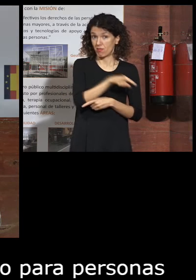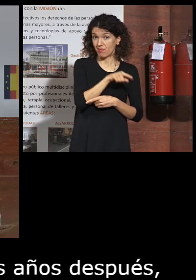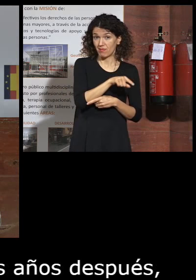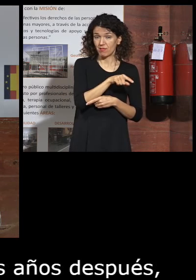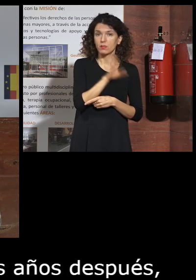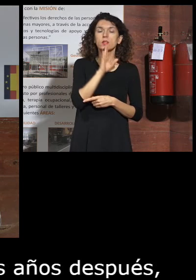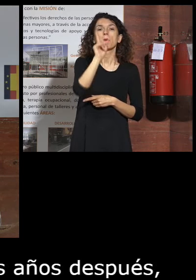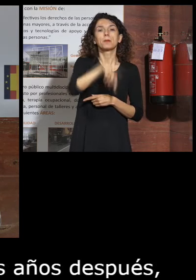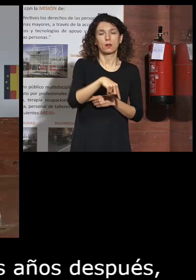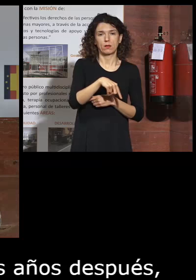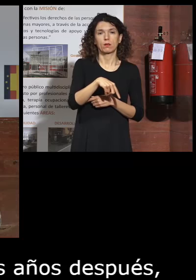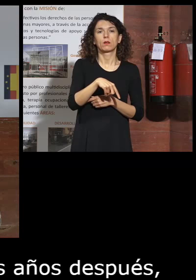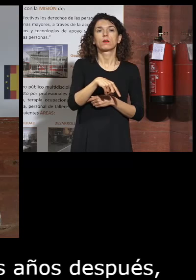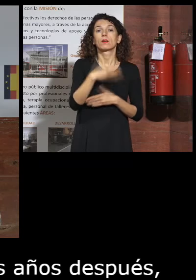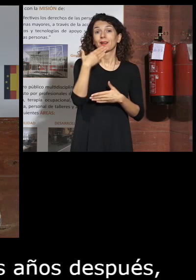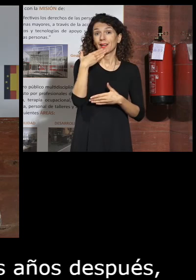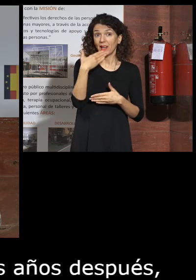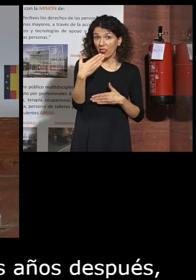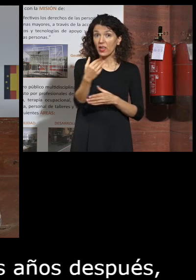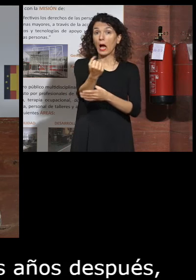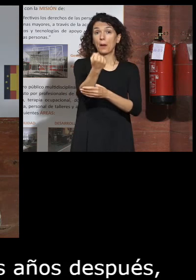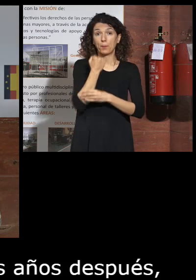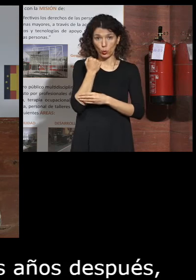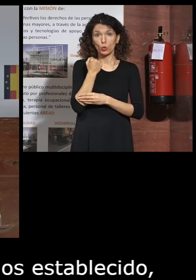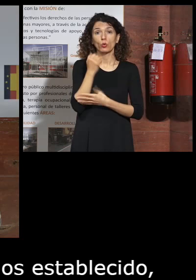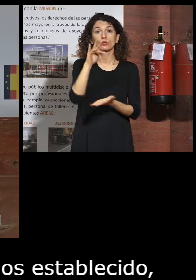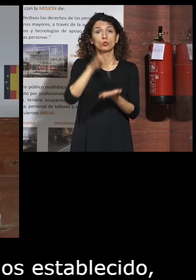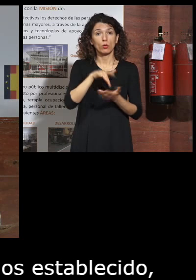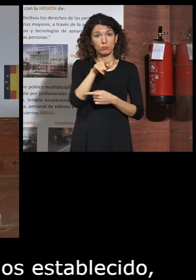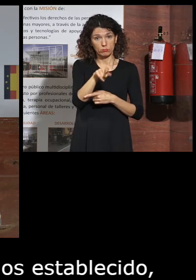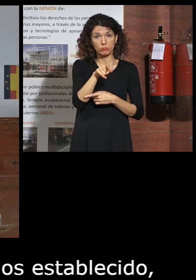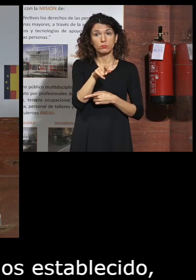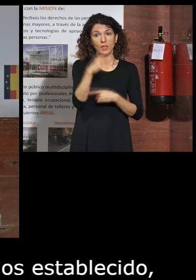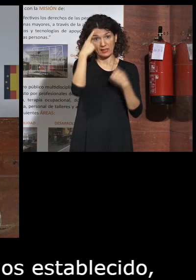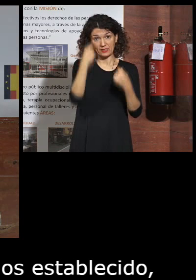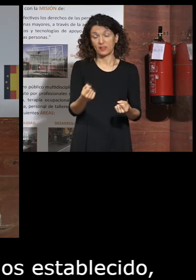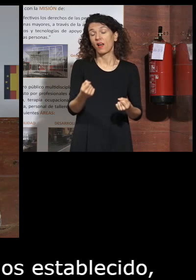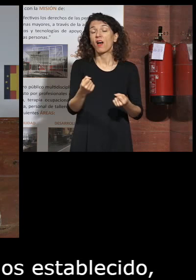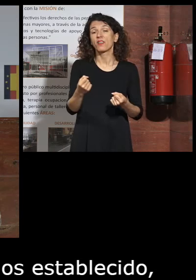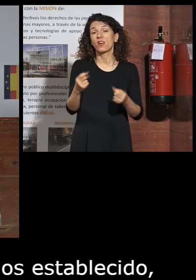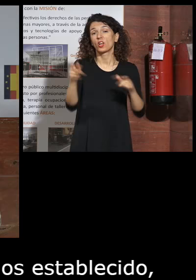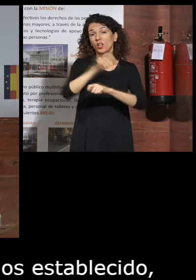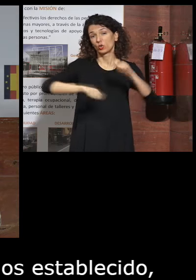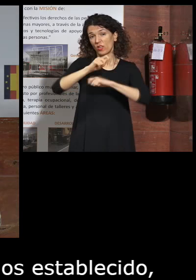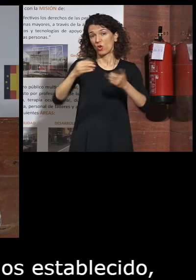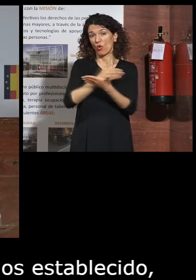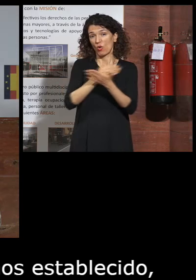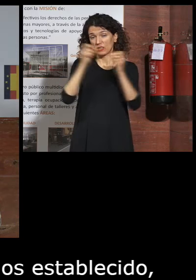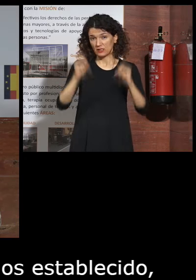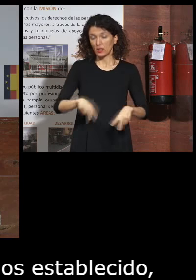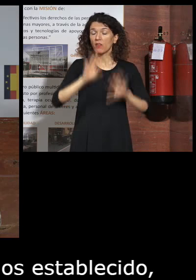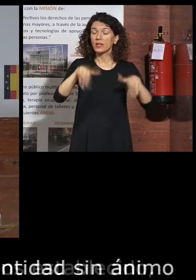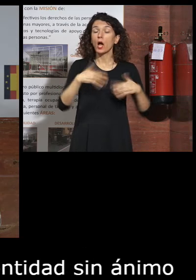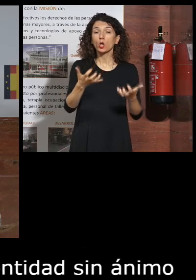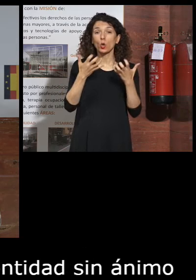terminamos gracias al apoyo de esta entidad sin ánimo de lucro terminamos ganando otros